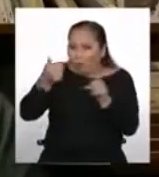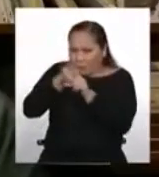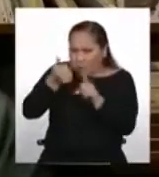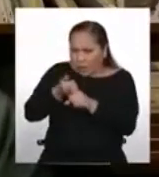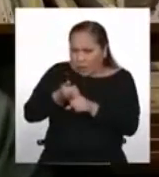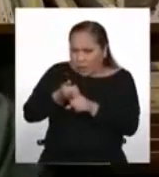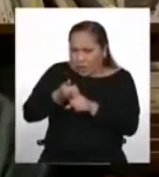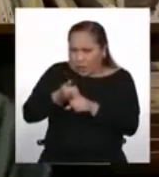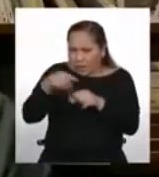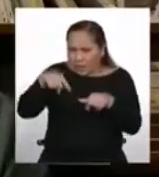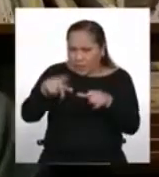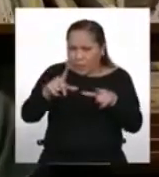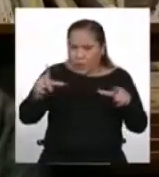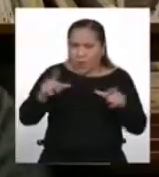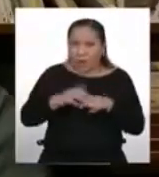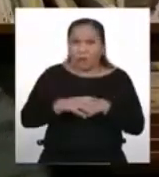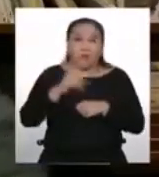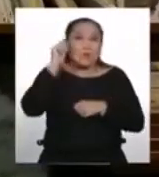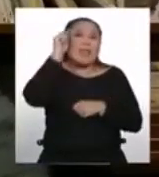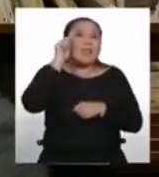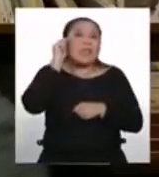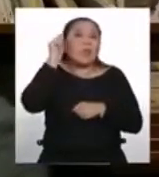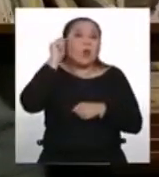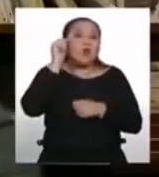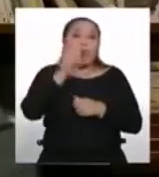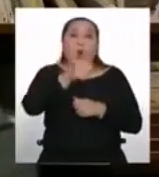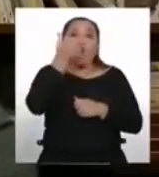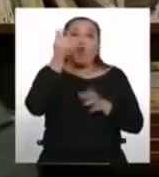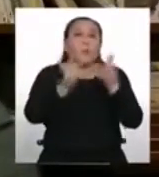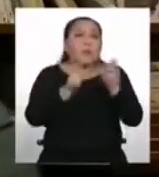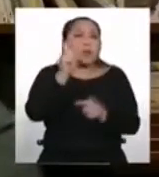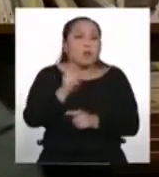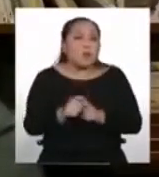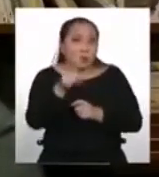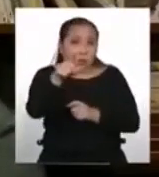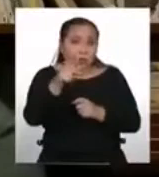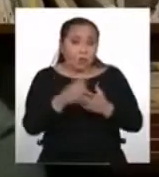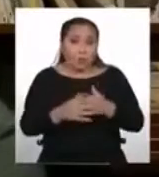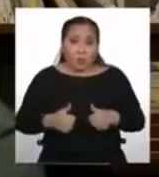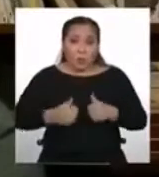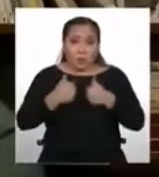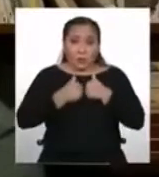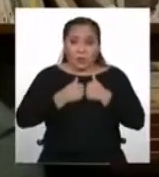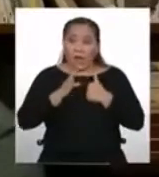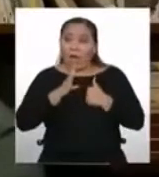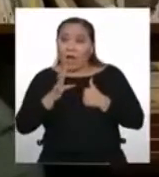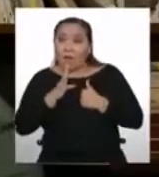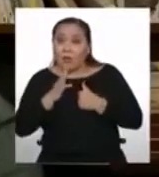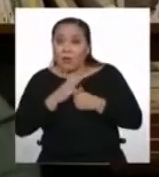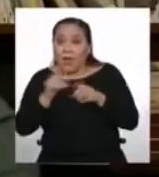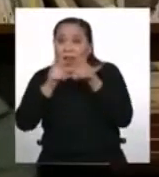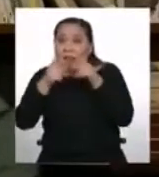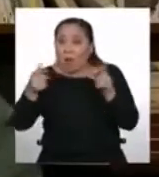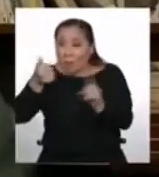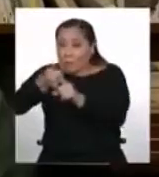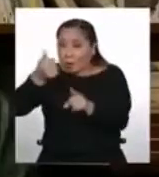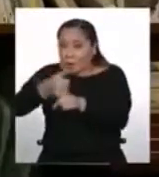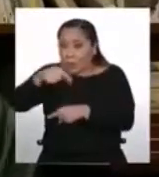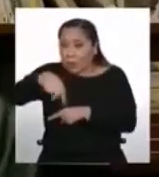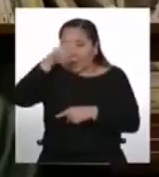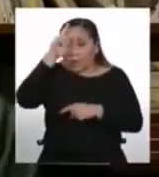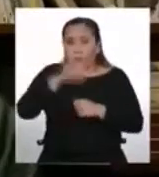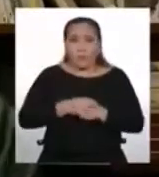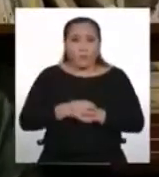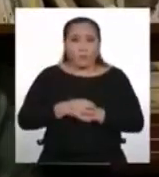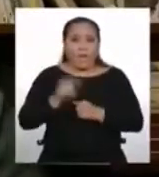¿Sus tíos, otras personas en los lugares donde ustedes viven, ¿hablan o hablaron una lengua indígena? Hay